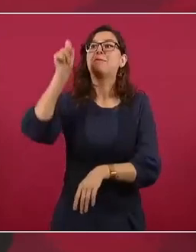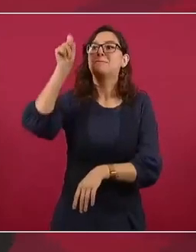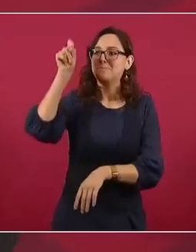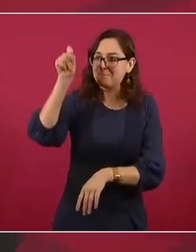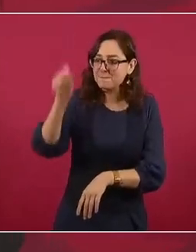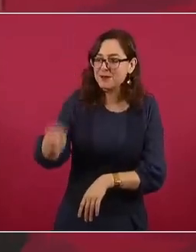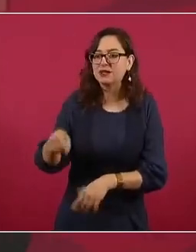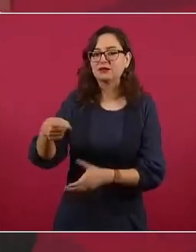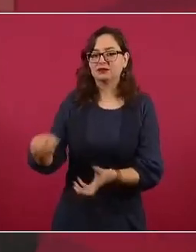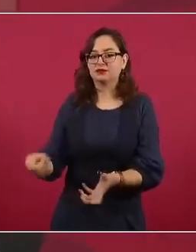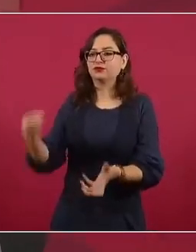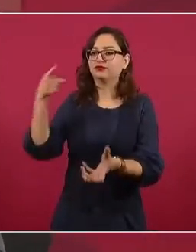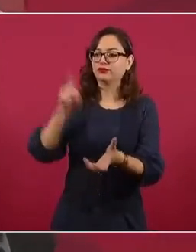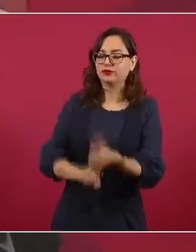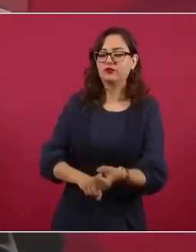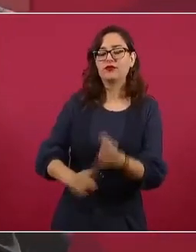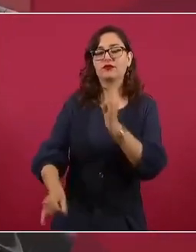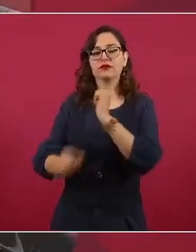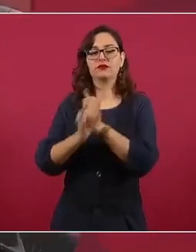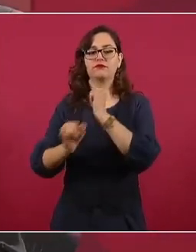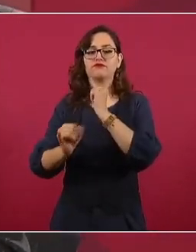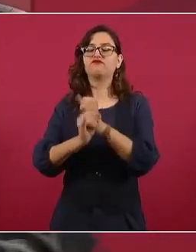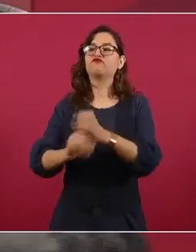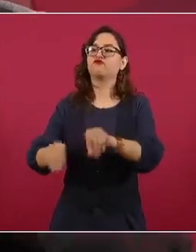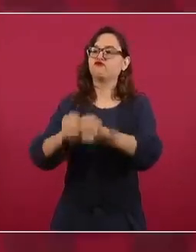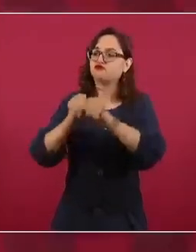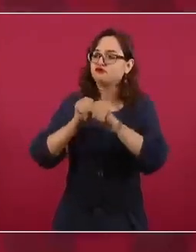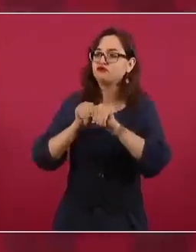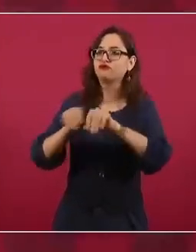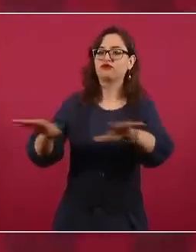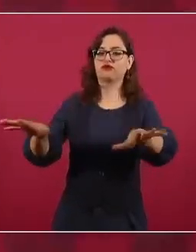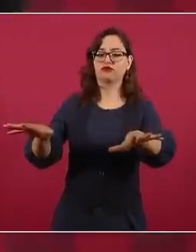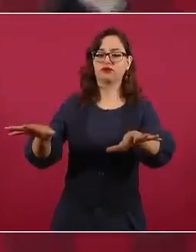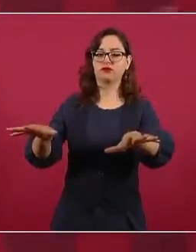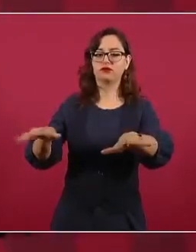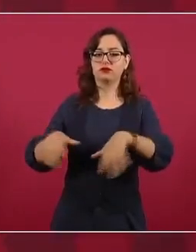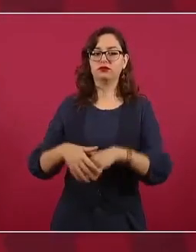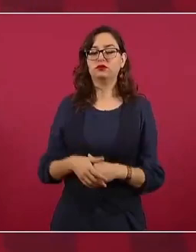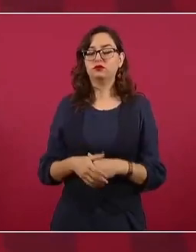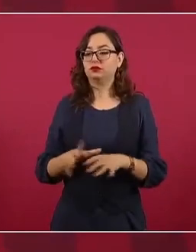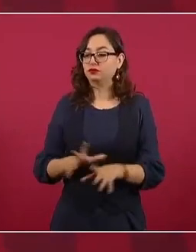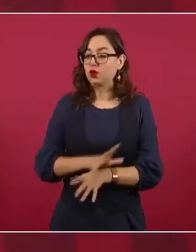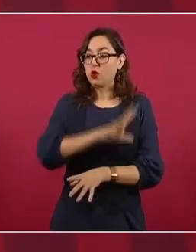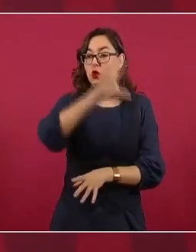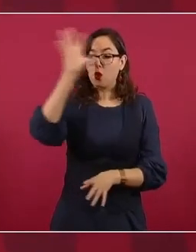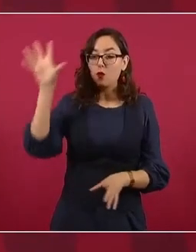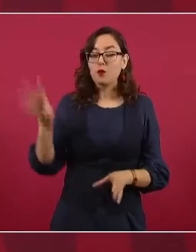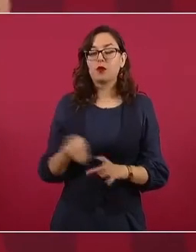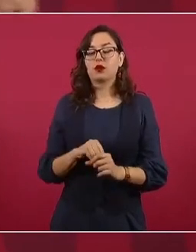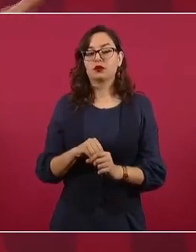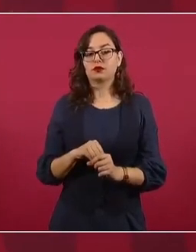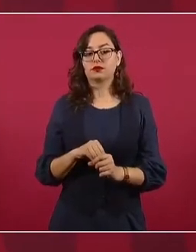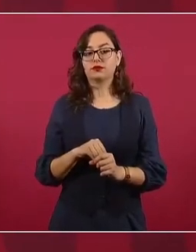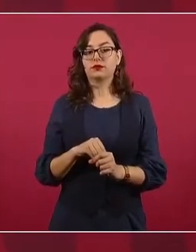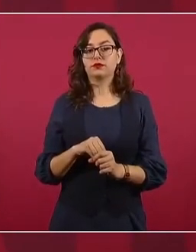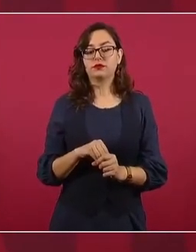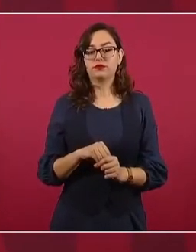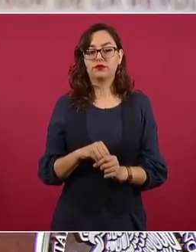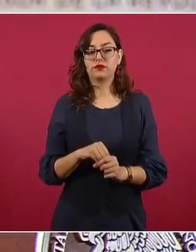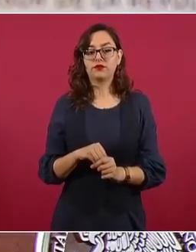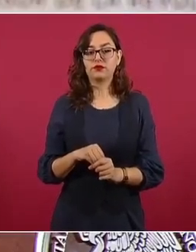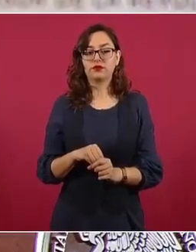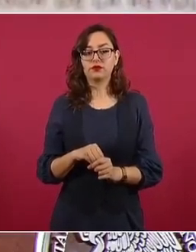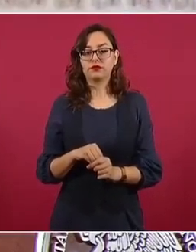equipos, tener toda la red y luego lo que llaman